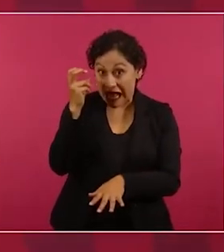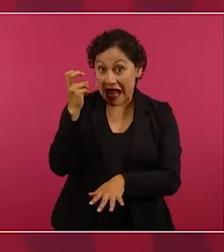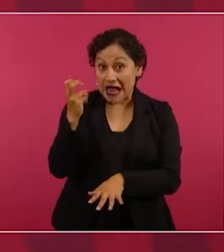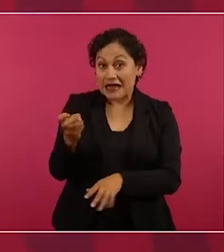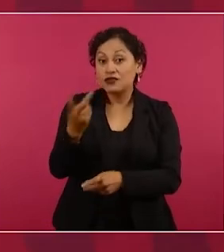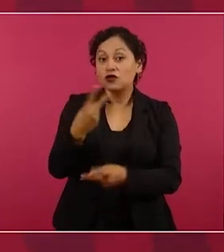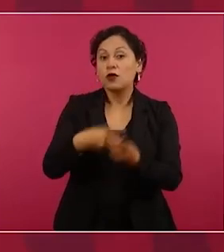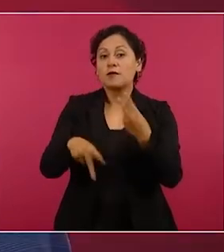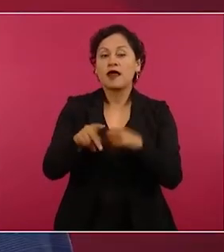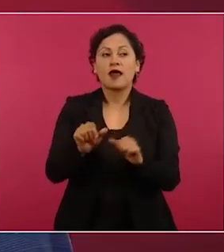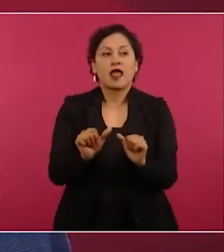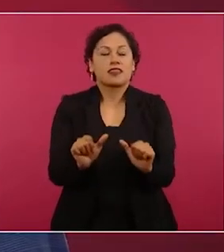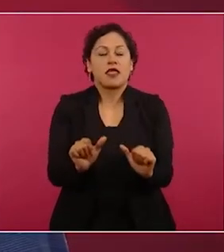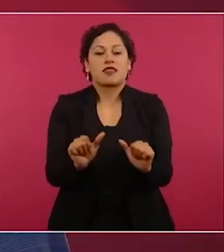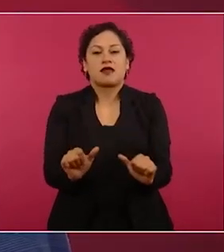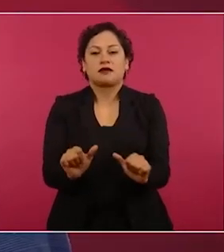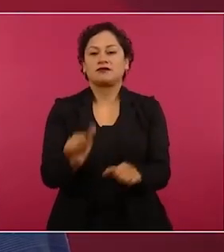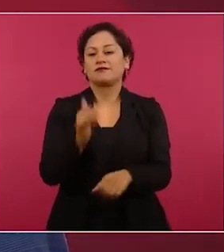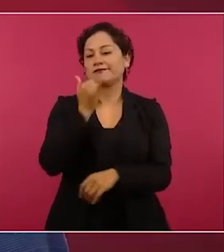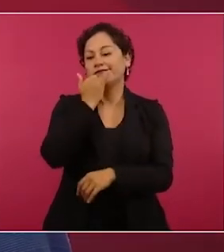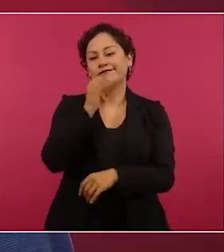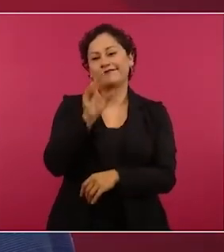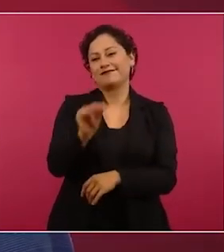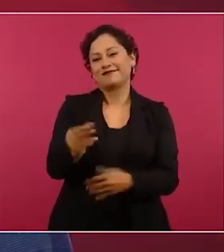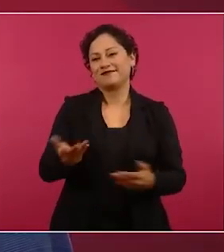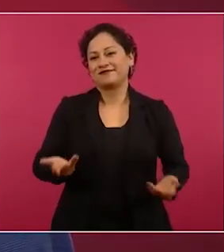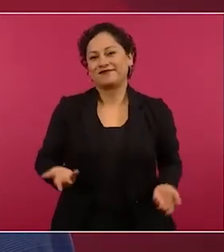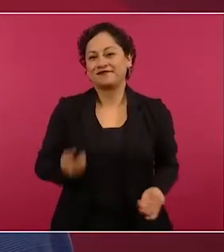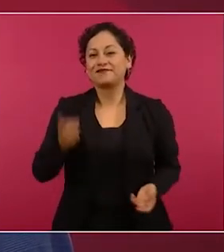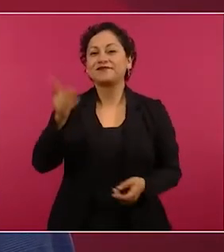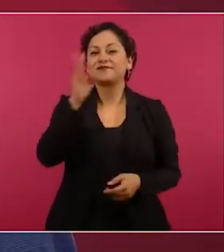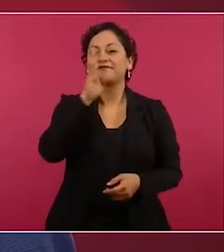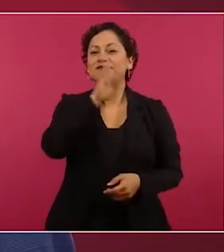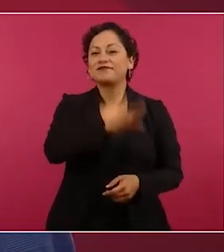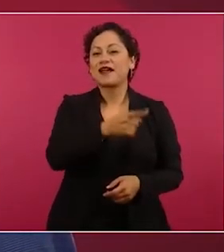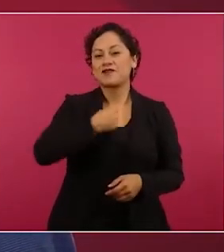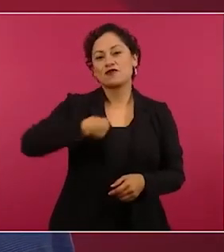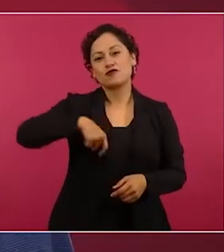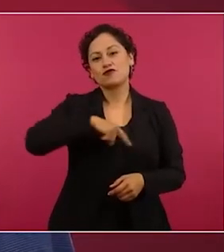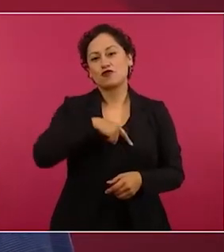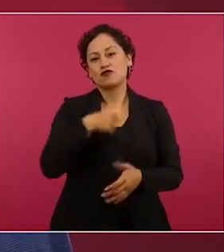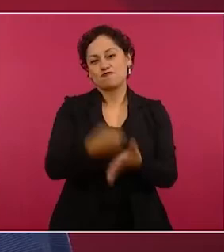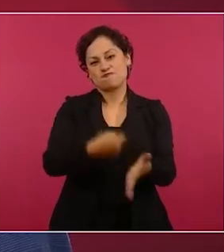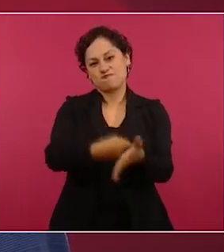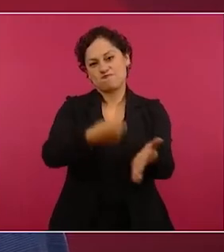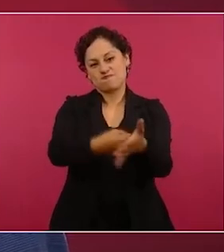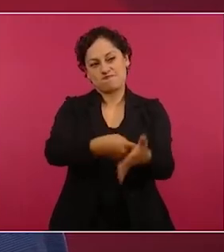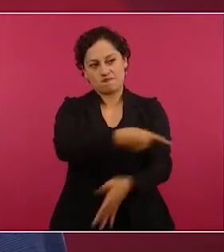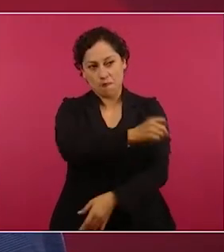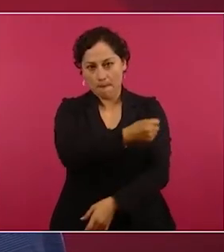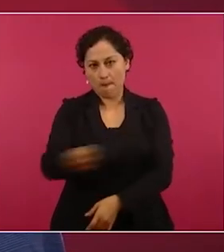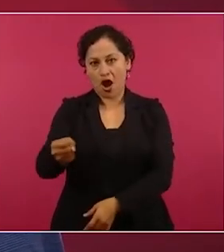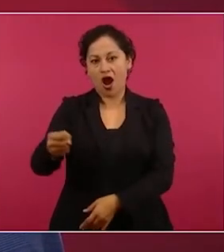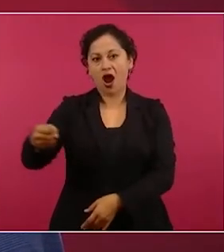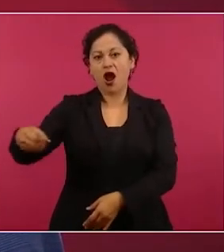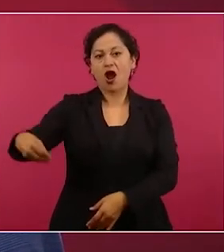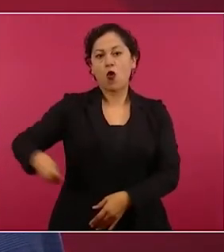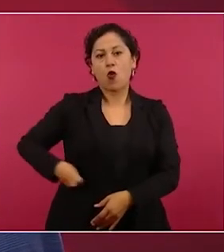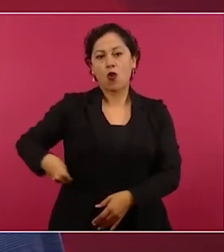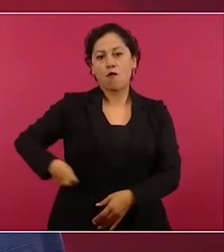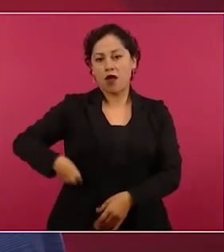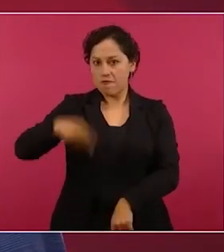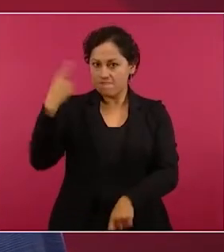porque nosotros no vamos a dejar de exigir castigo a los